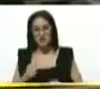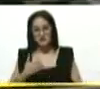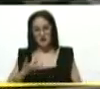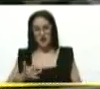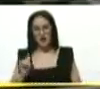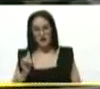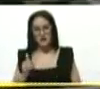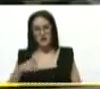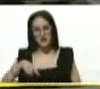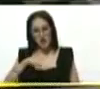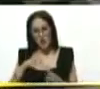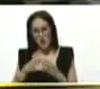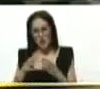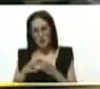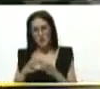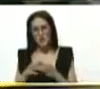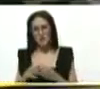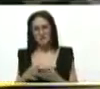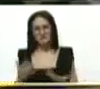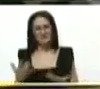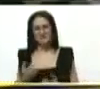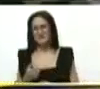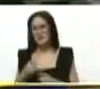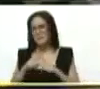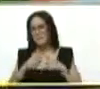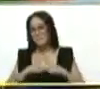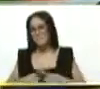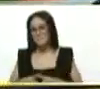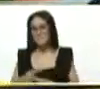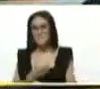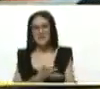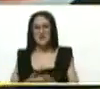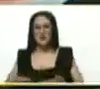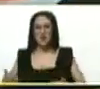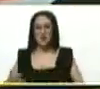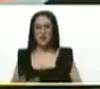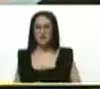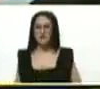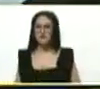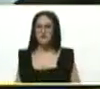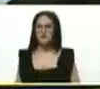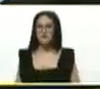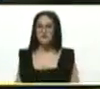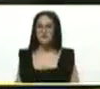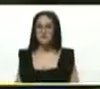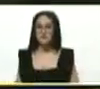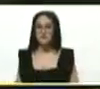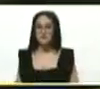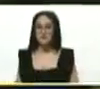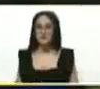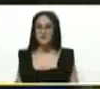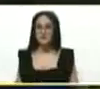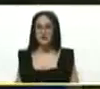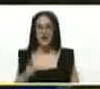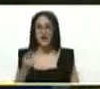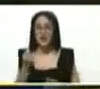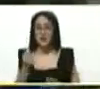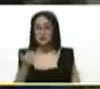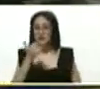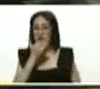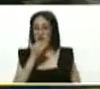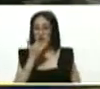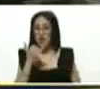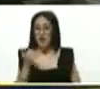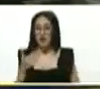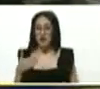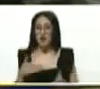Lo tenemos en colectivo multiplicado por millones. Millones. Que nadie se equivoque con la revolución